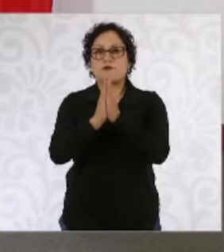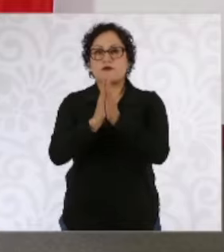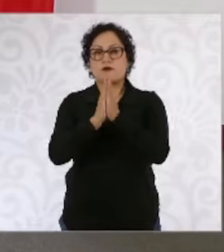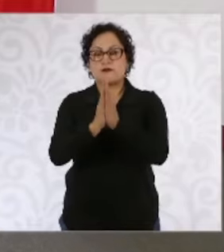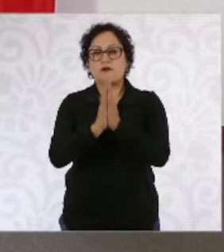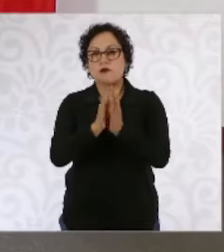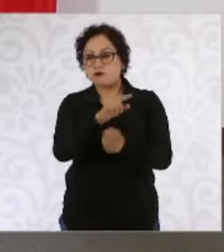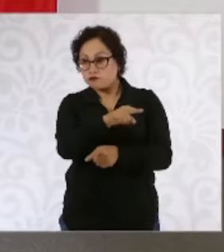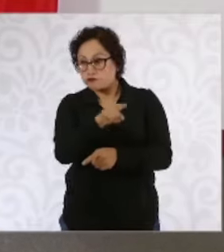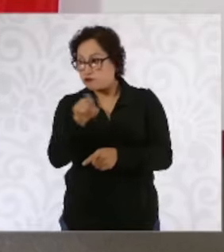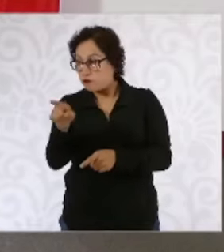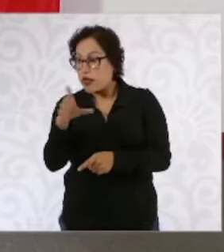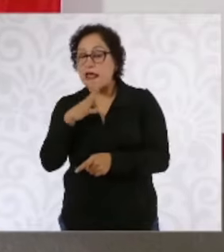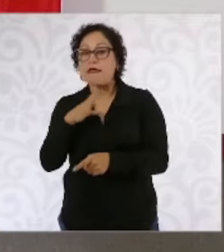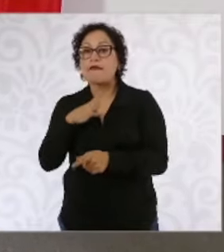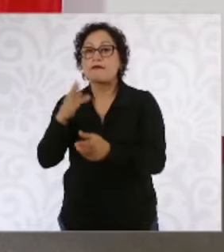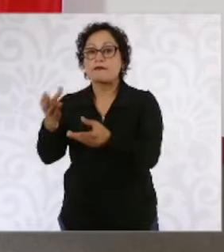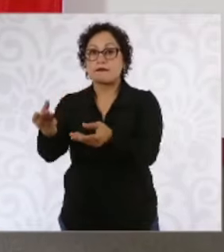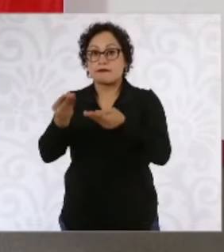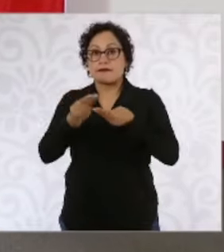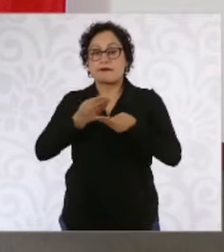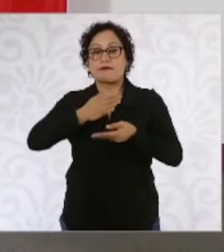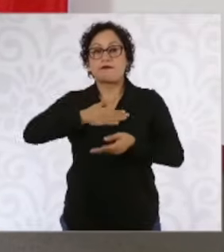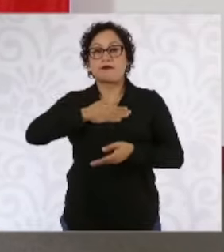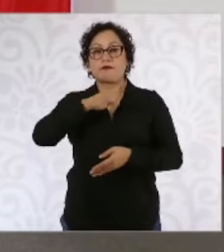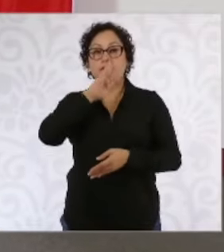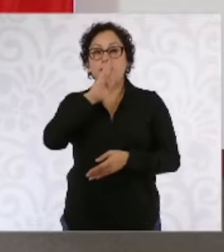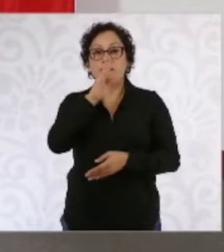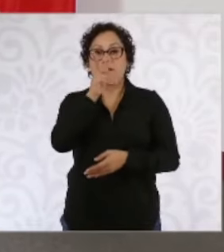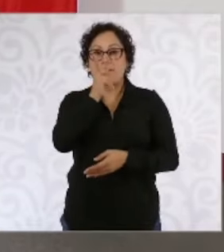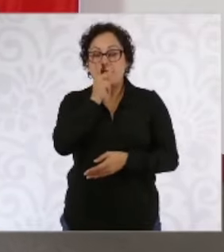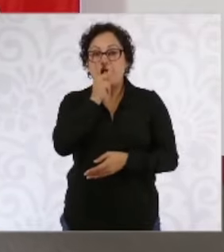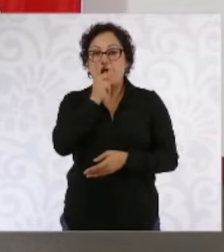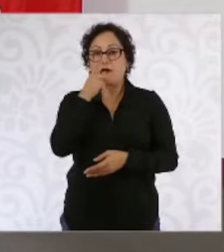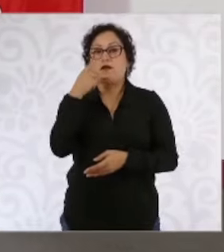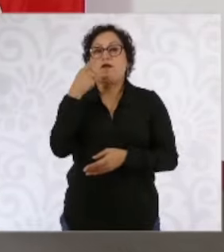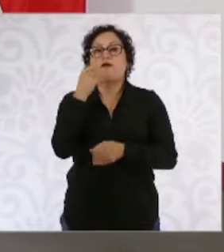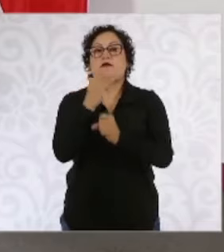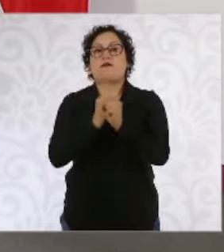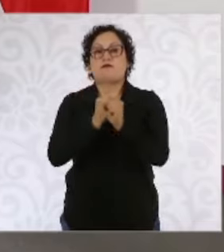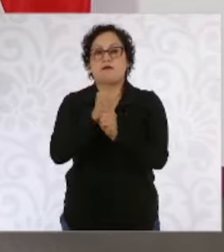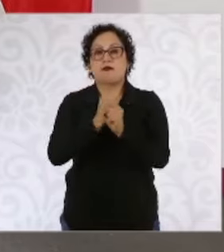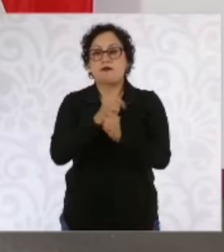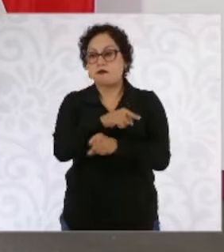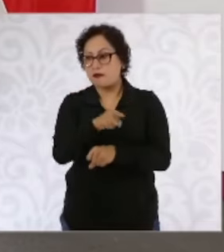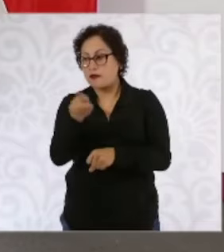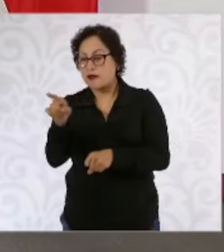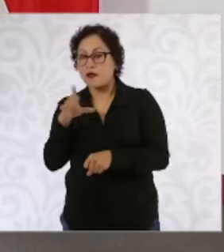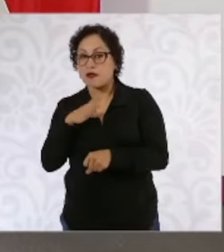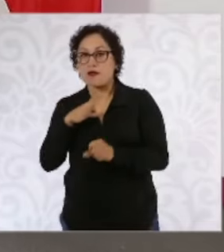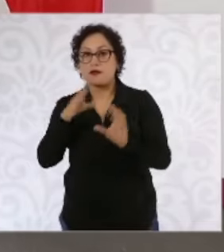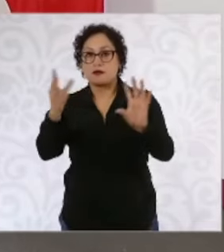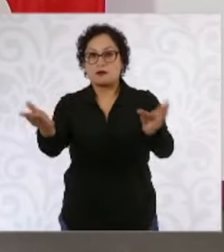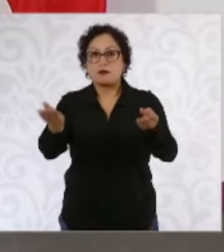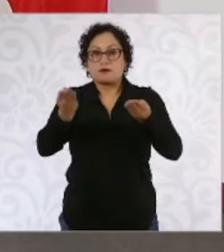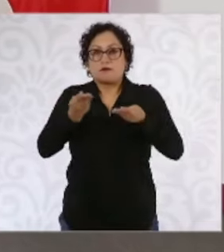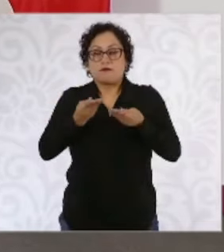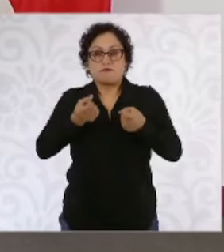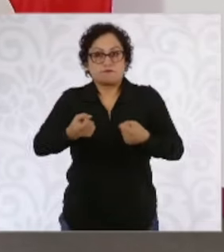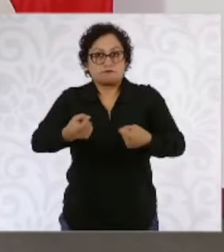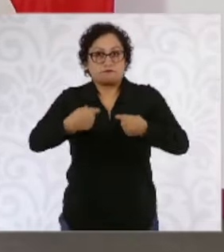archivos de mis padres, de mi madre, de mi padre y de su servidora.